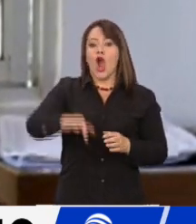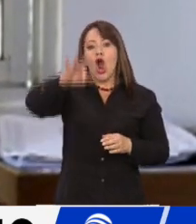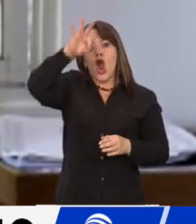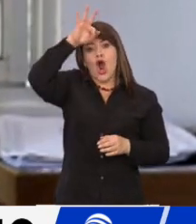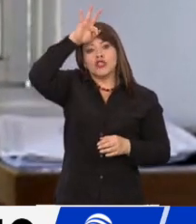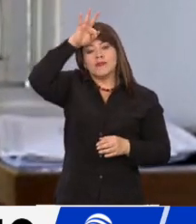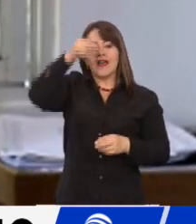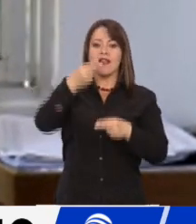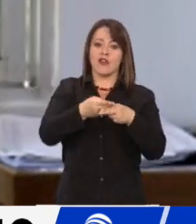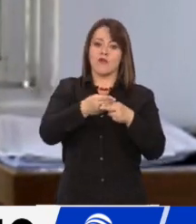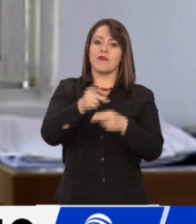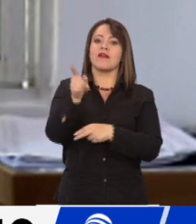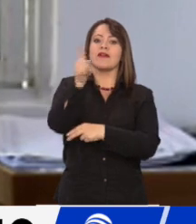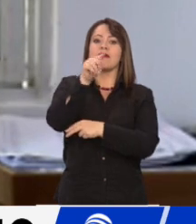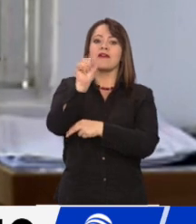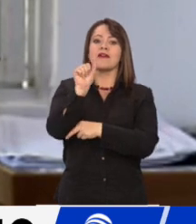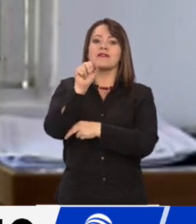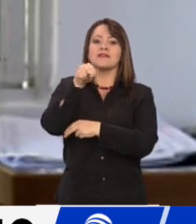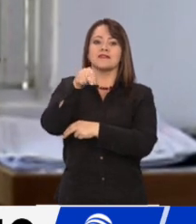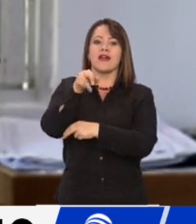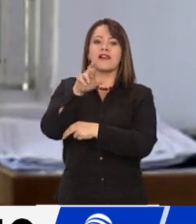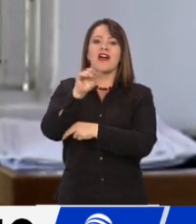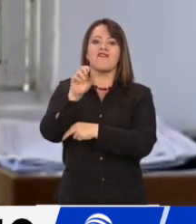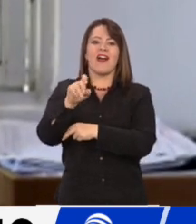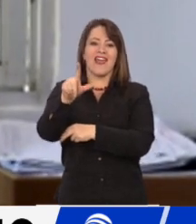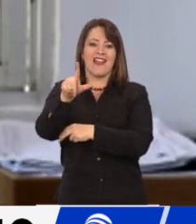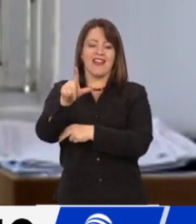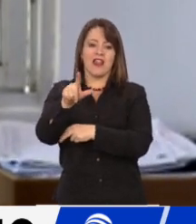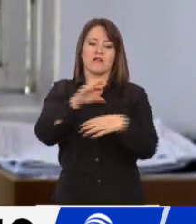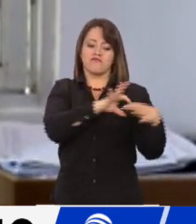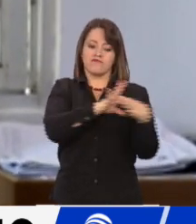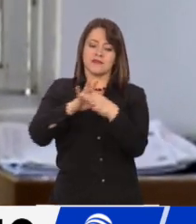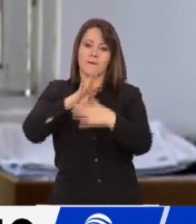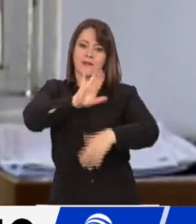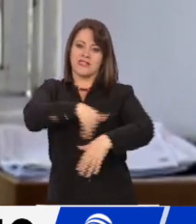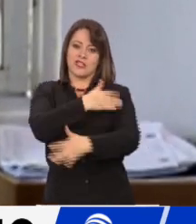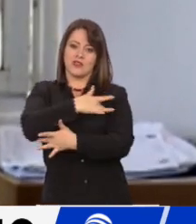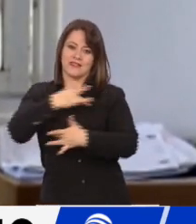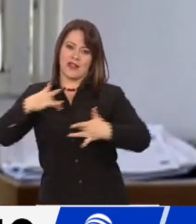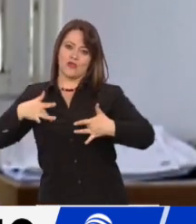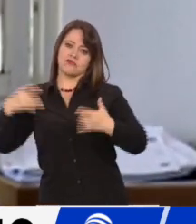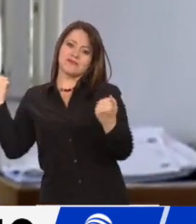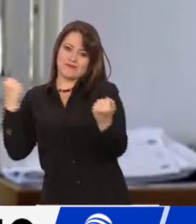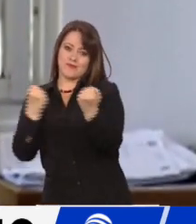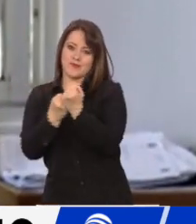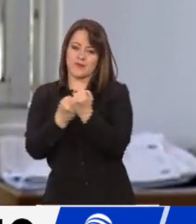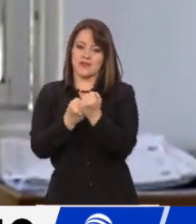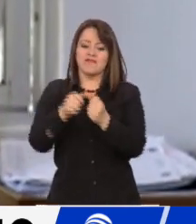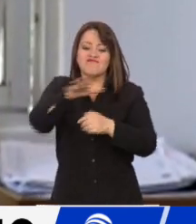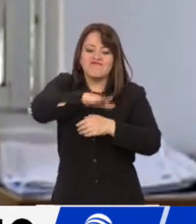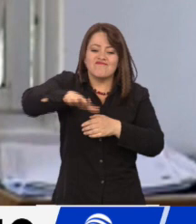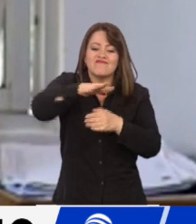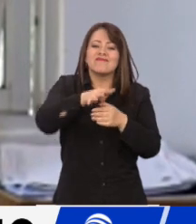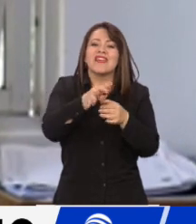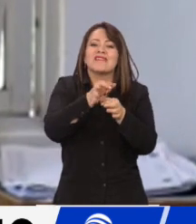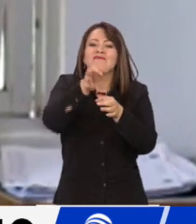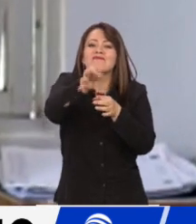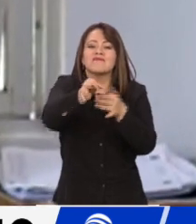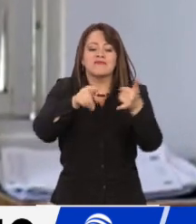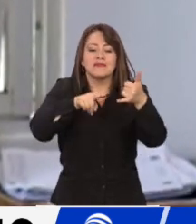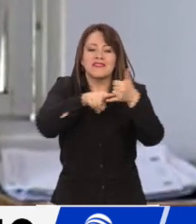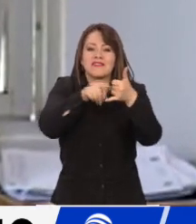Leticia viene haciendo un esfuerzo en apoyo con el Ministerio de Salud, que nos están haciendo el acompañamiento de poder mejorar estos